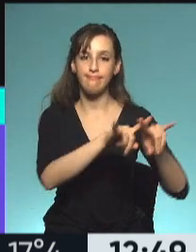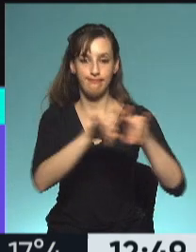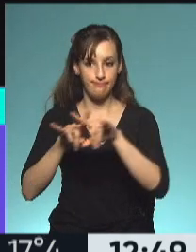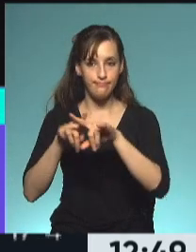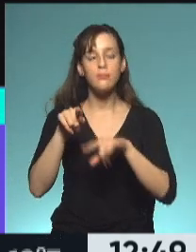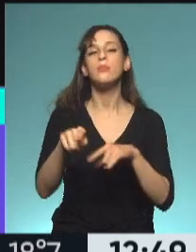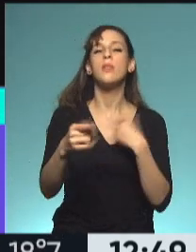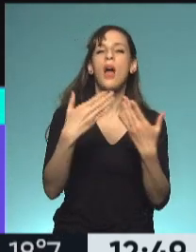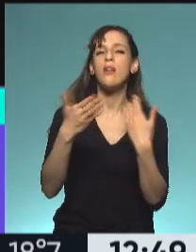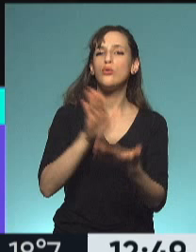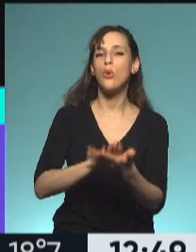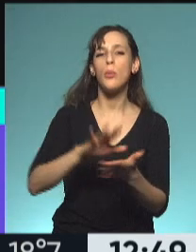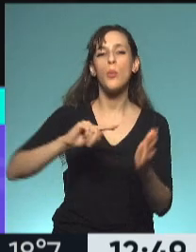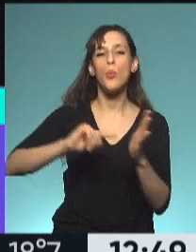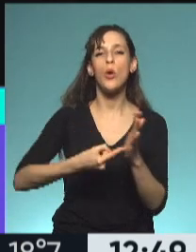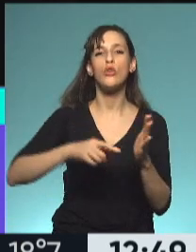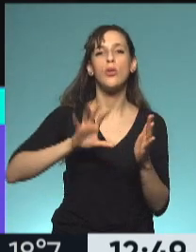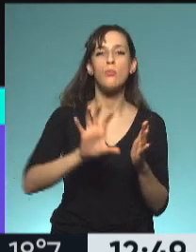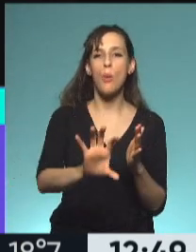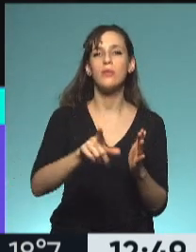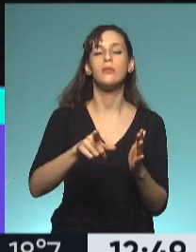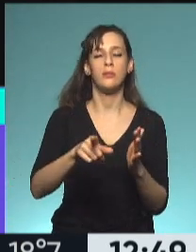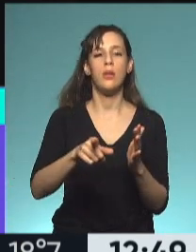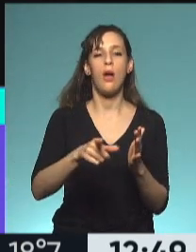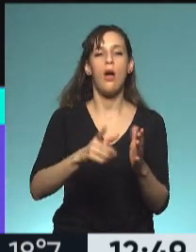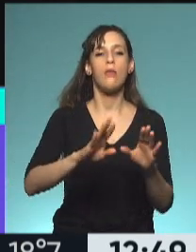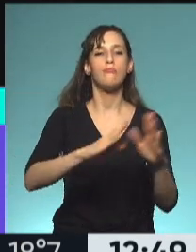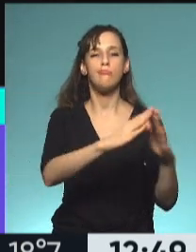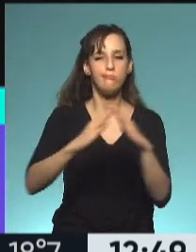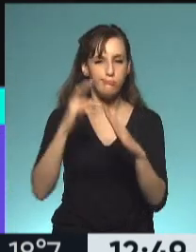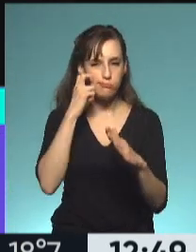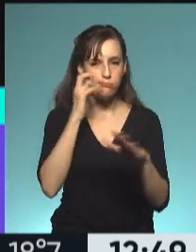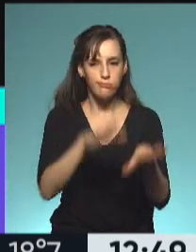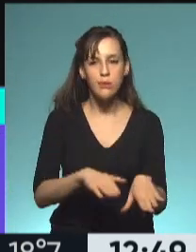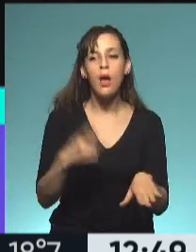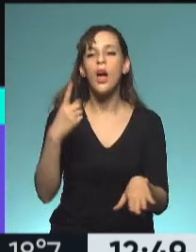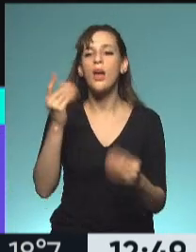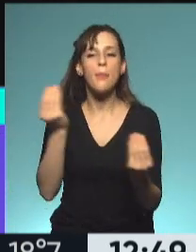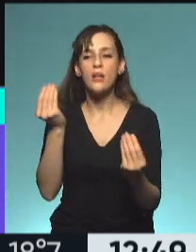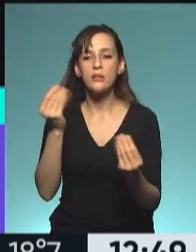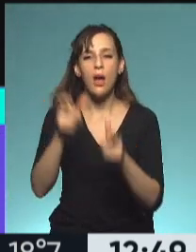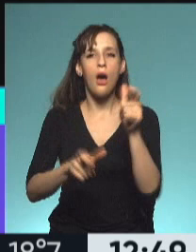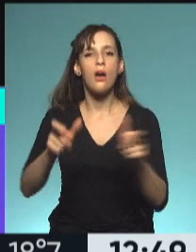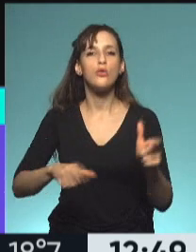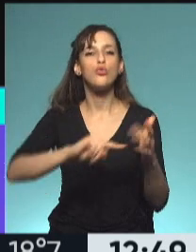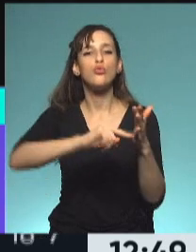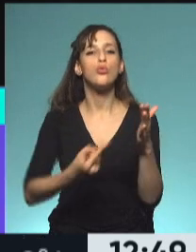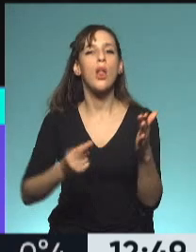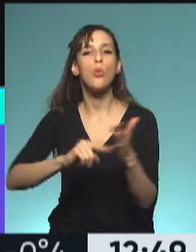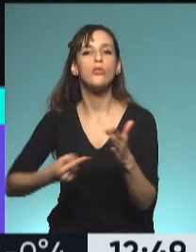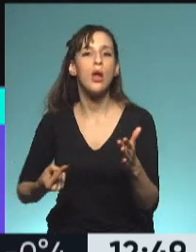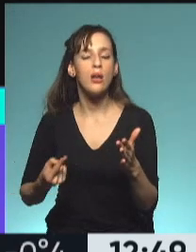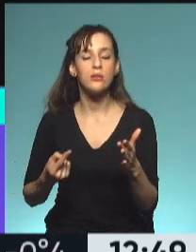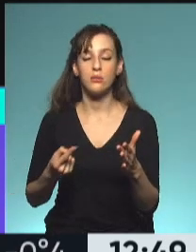residencias en la provincia de Buenos Aires. ¿Qué pasa en la ciudad de Buenos Aires? Bueno, en la ciudad de Buenos Aires, el PAMI